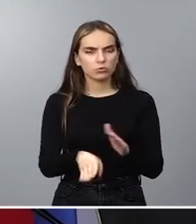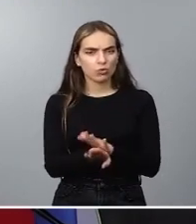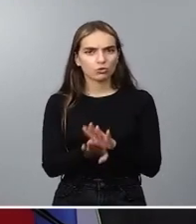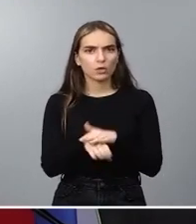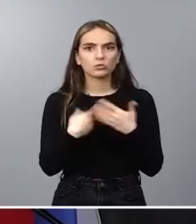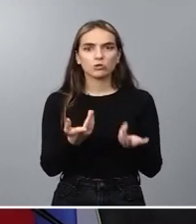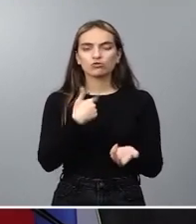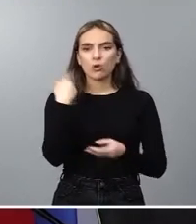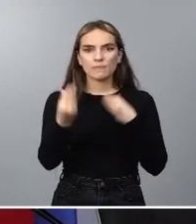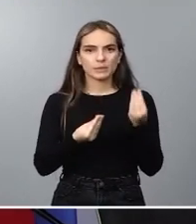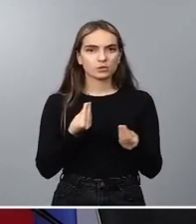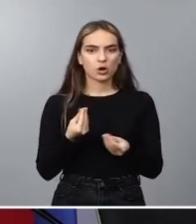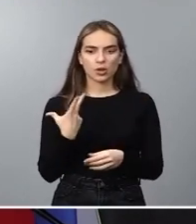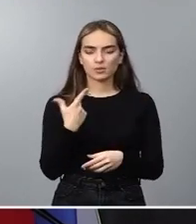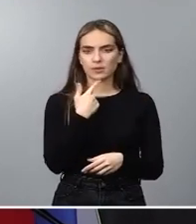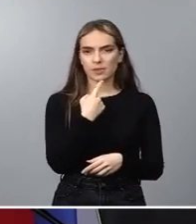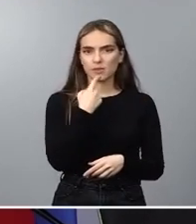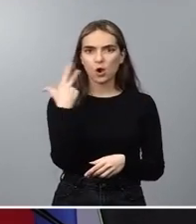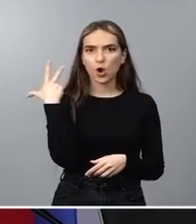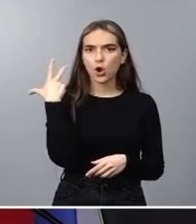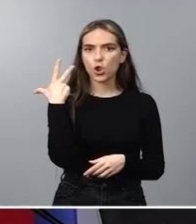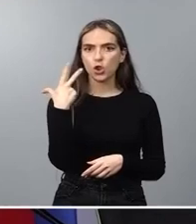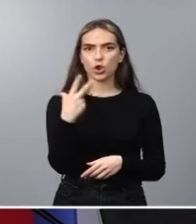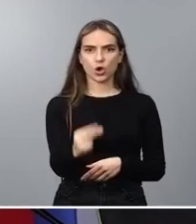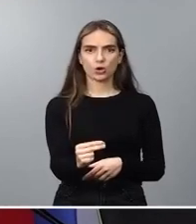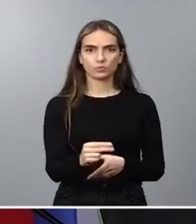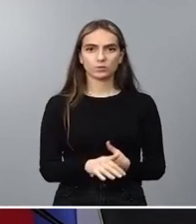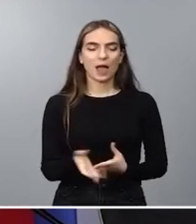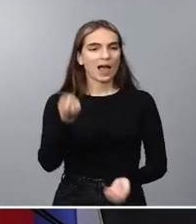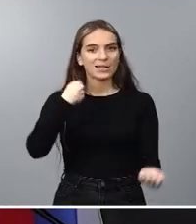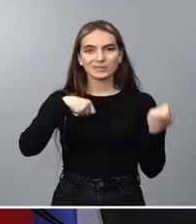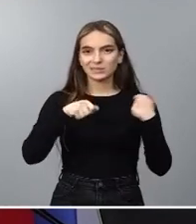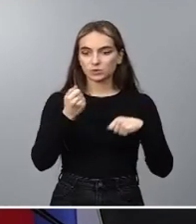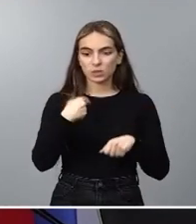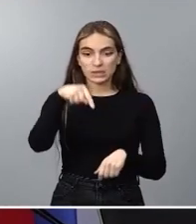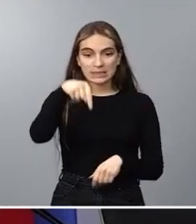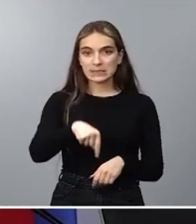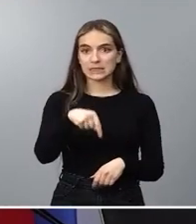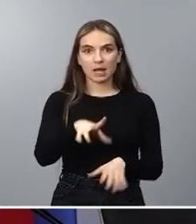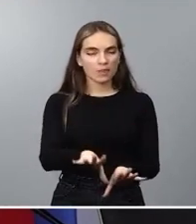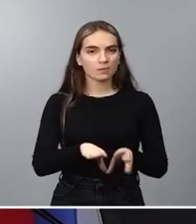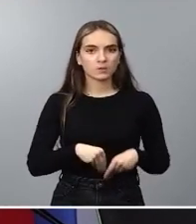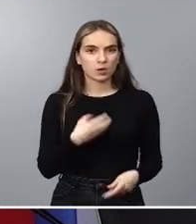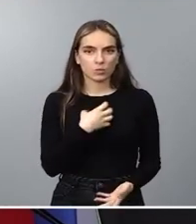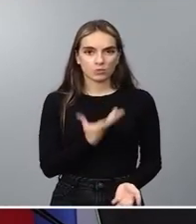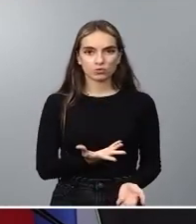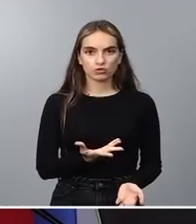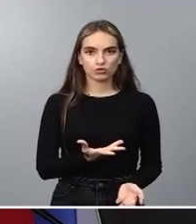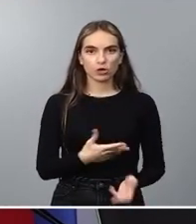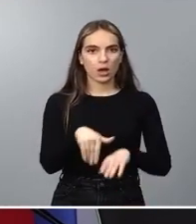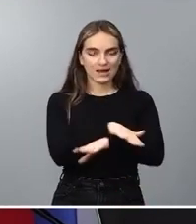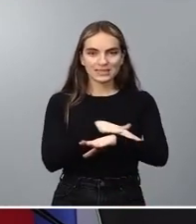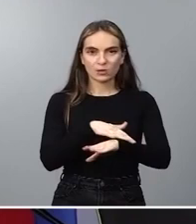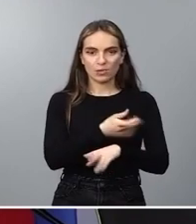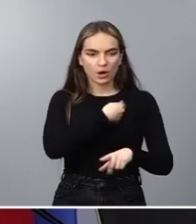condena, rechazo de forma contundente. Este tipo de actitudes no son admisibles, dañan al Estado español,